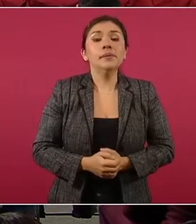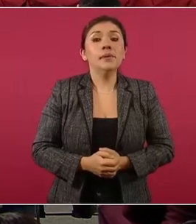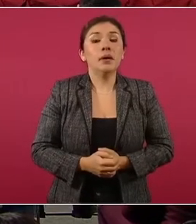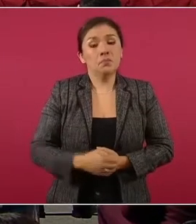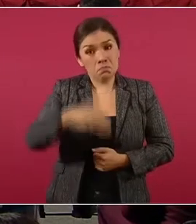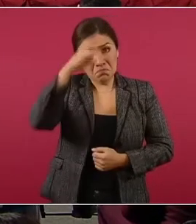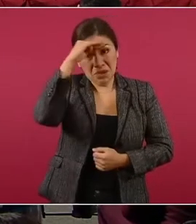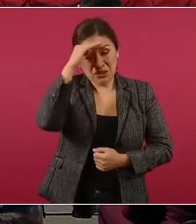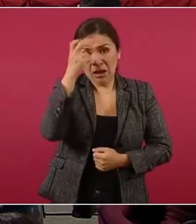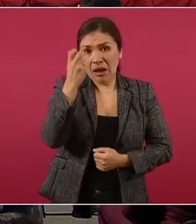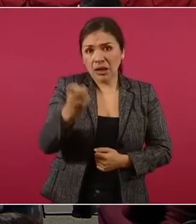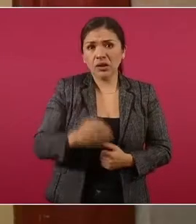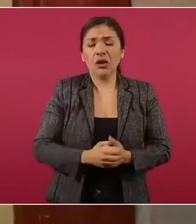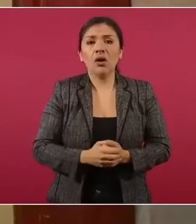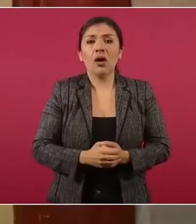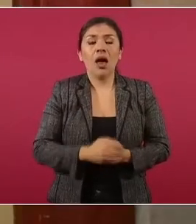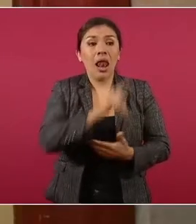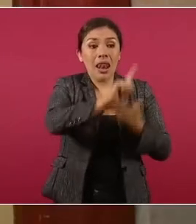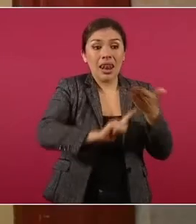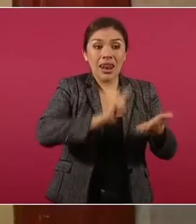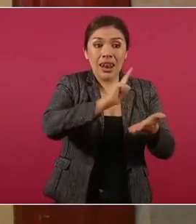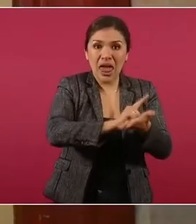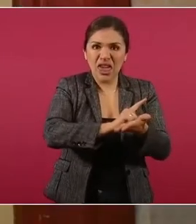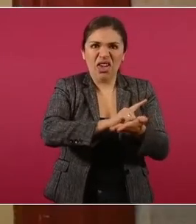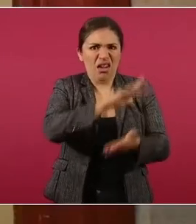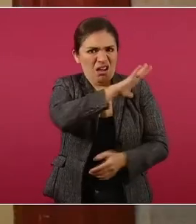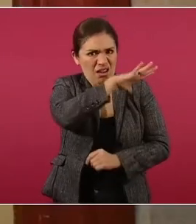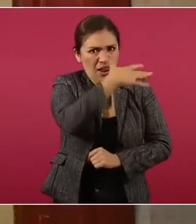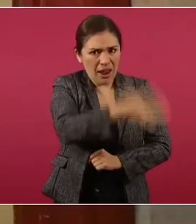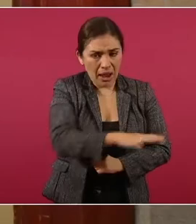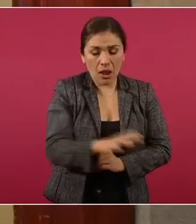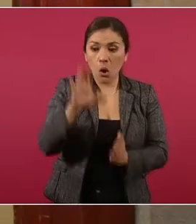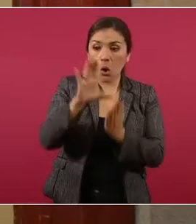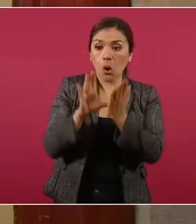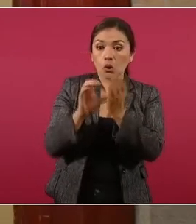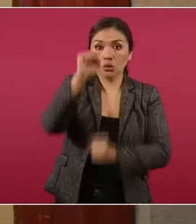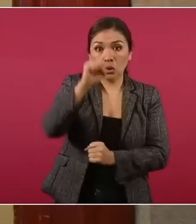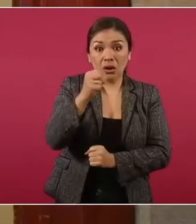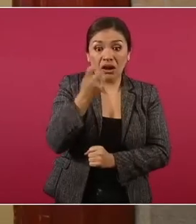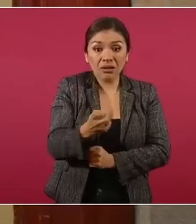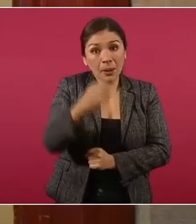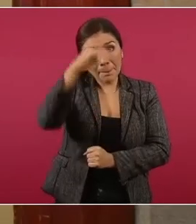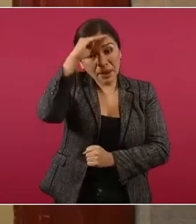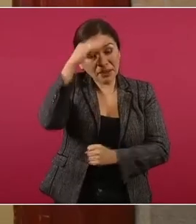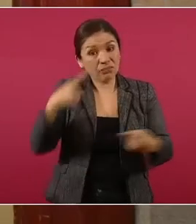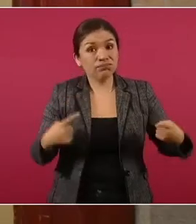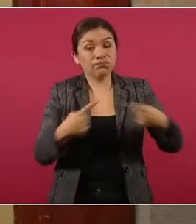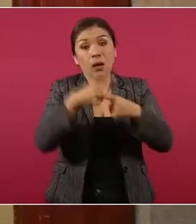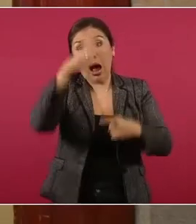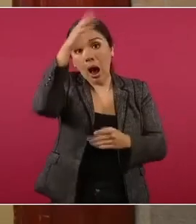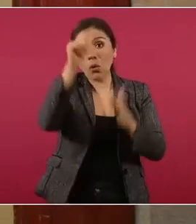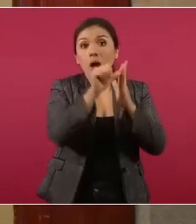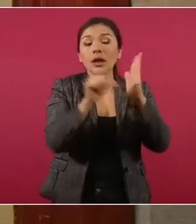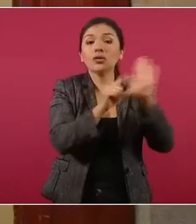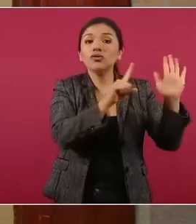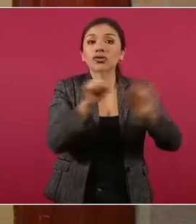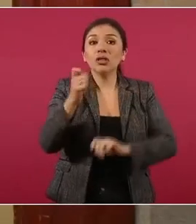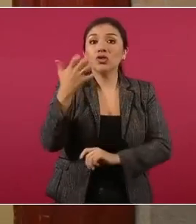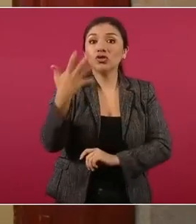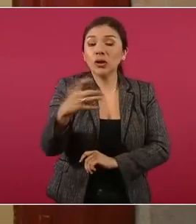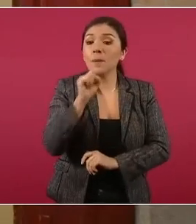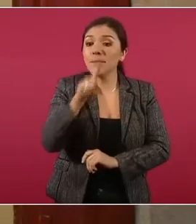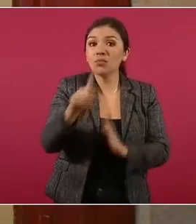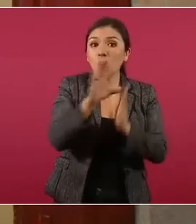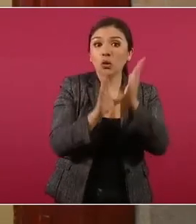contradicción entre una ley de carácter general y la Constitución Política, en términos del artículo 105 de la Constitución,